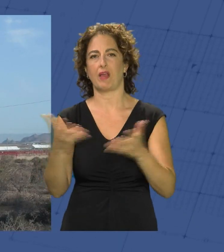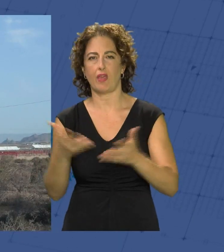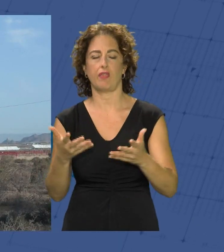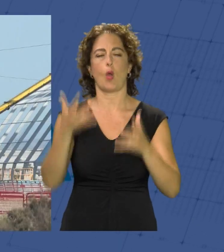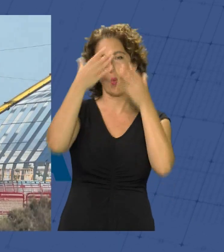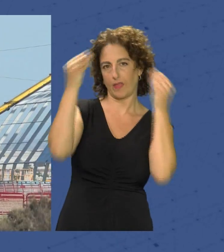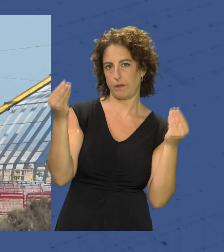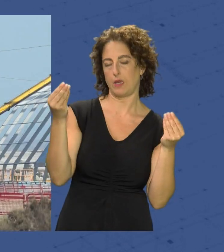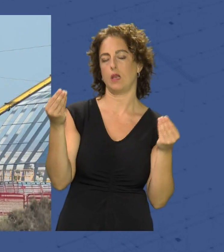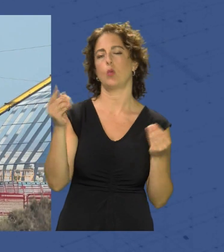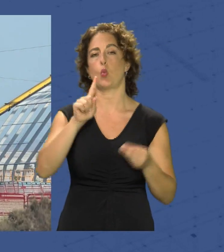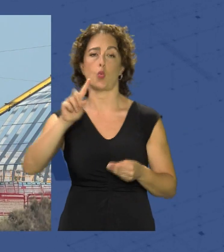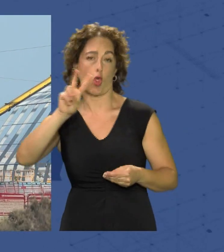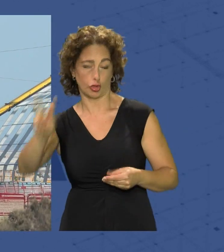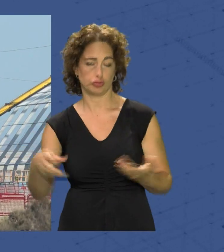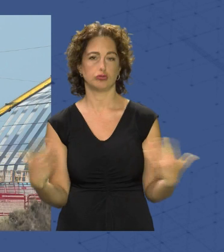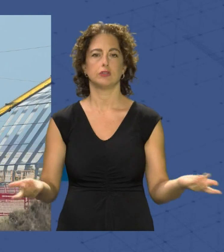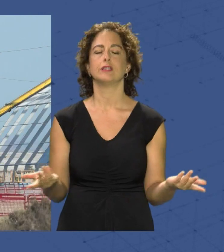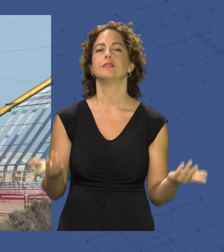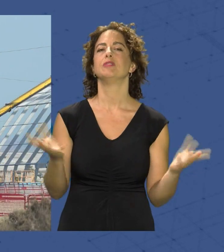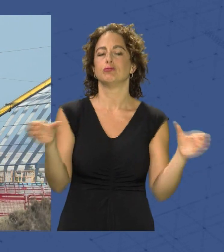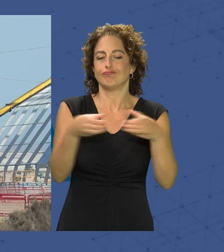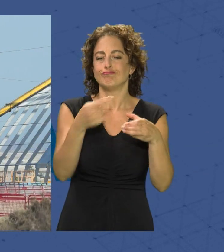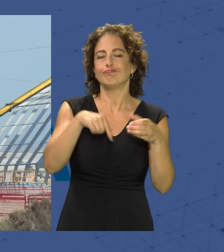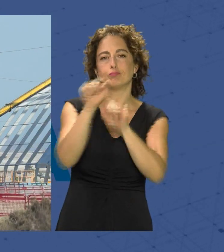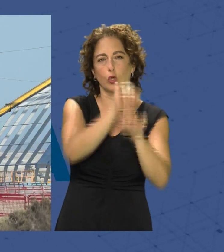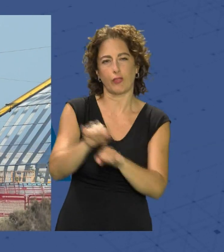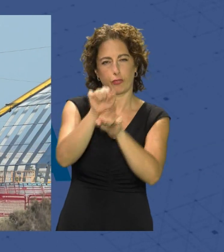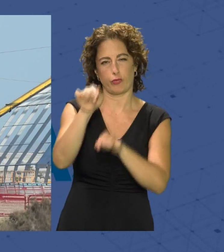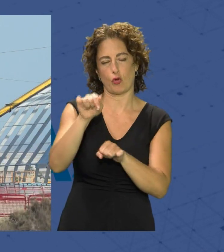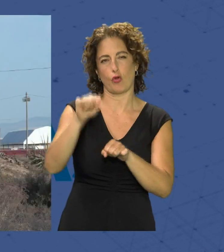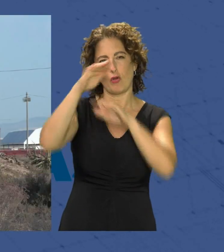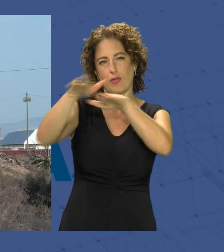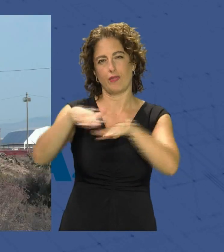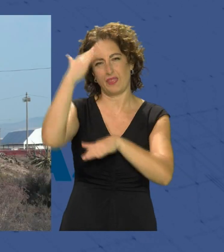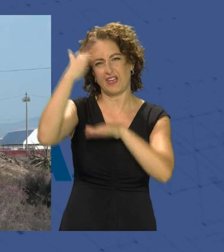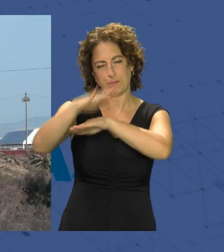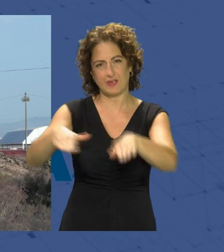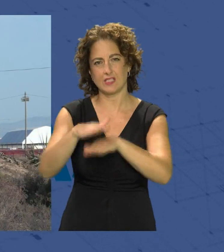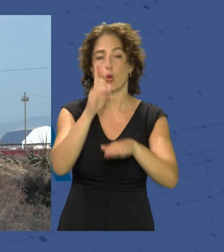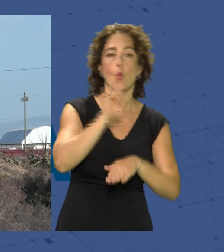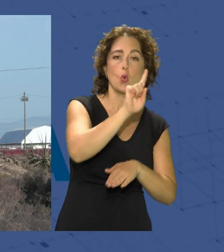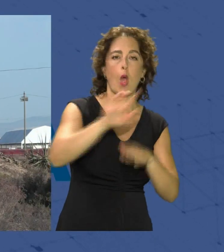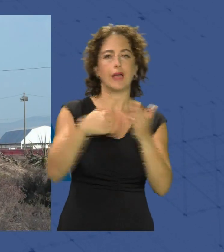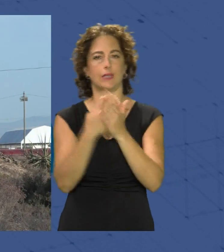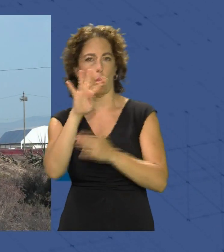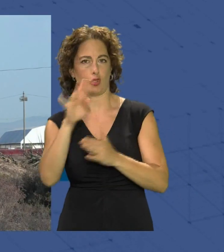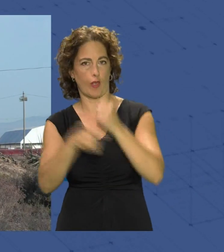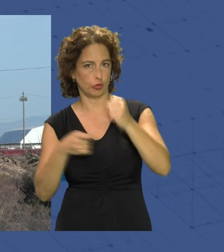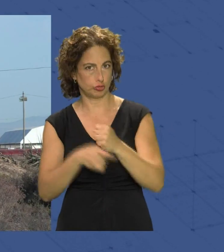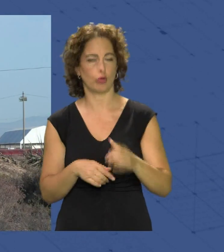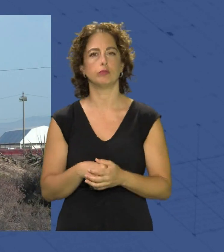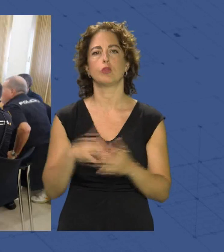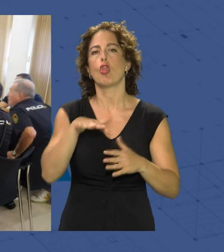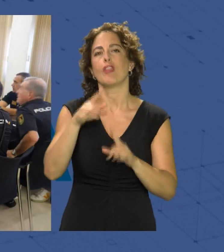conformarán el amplio dispositivo del festival Dream Beach que este año por primera vez se celebra en la ciudad de Almería del 1 al 4 de agosto en concreto